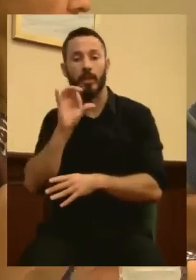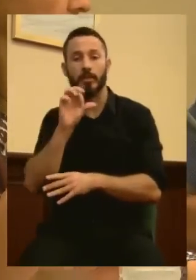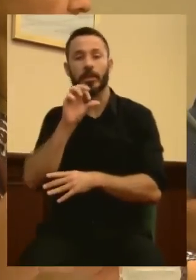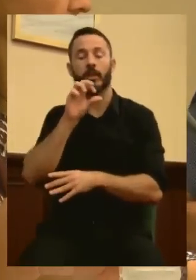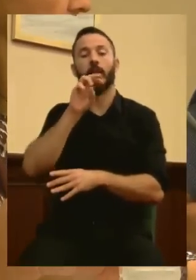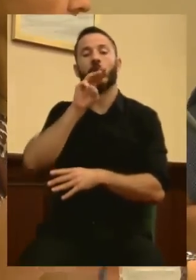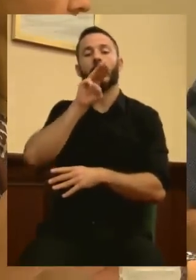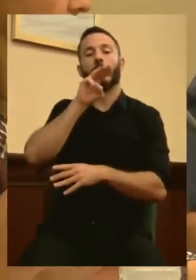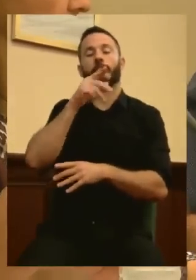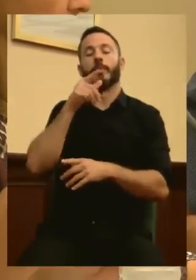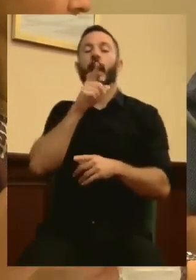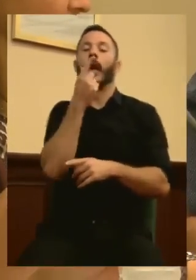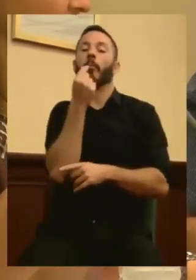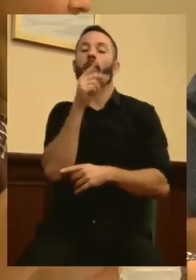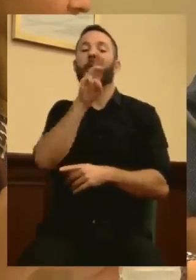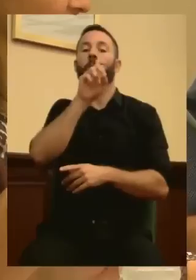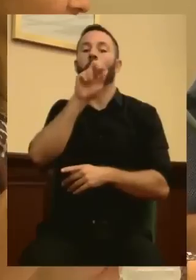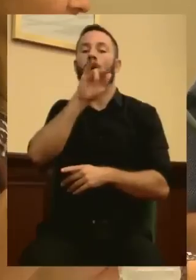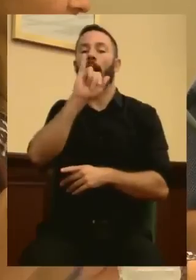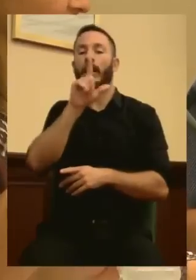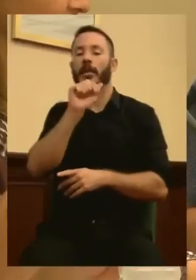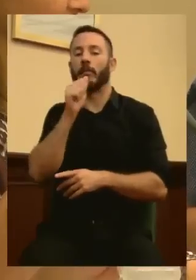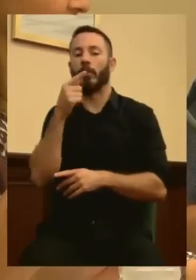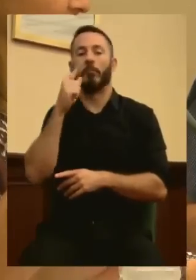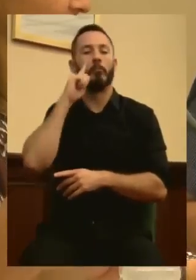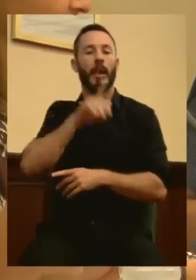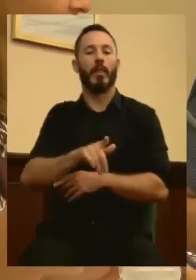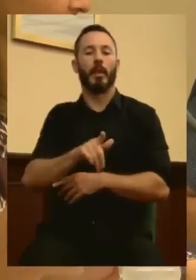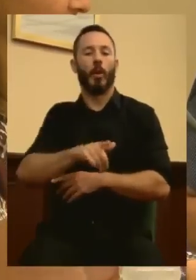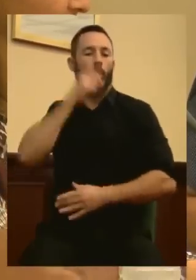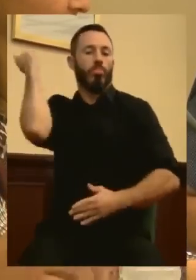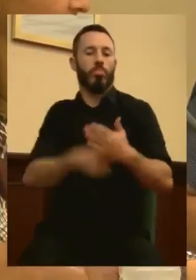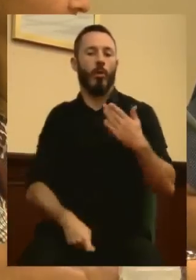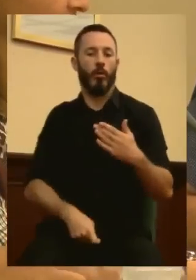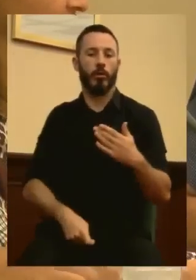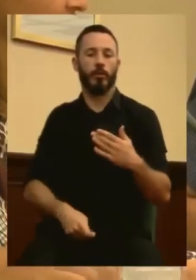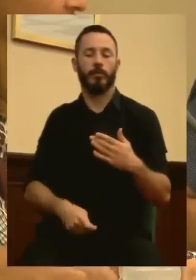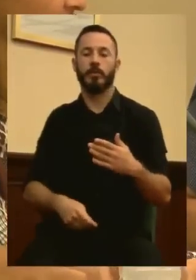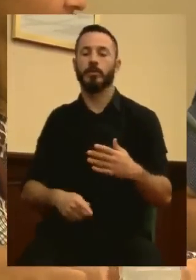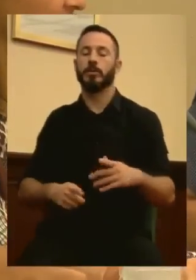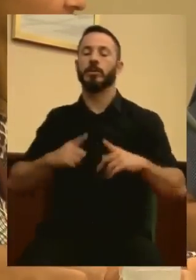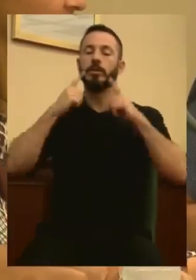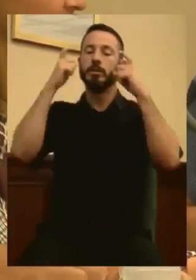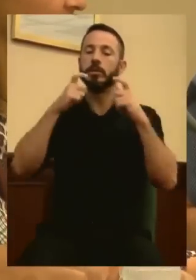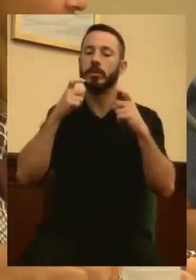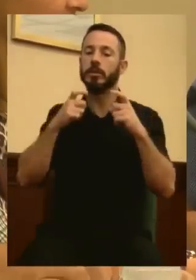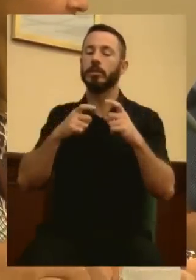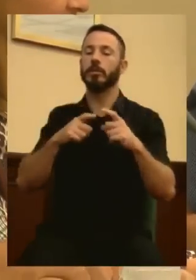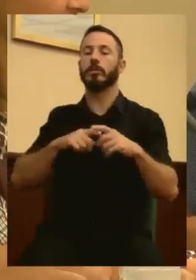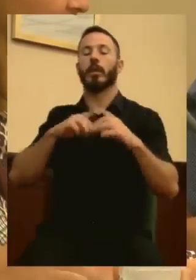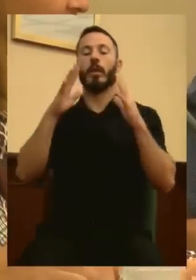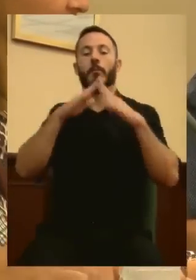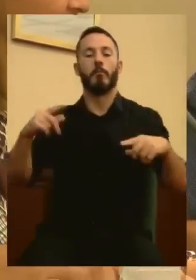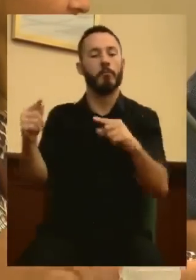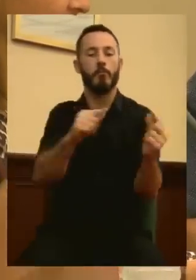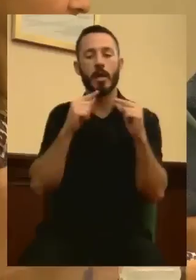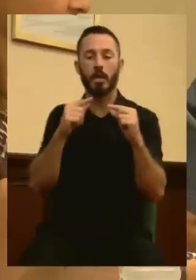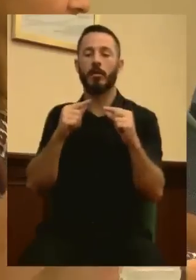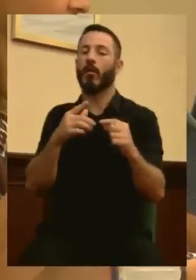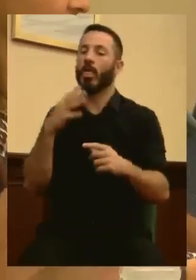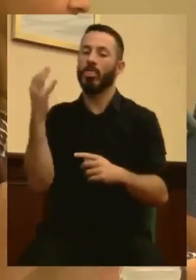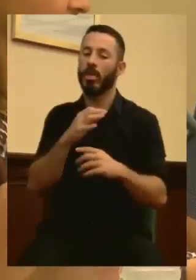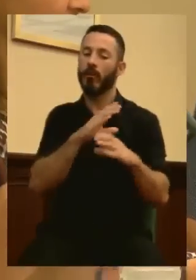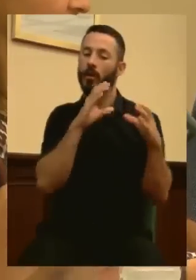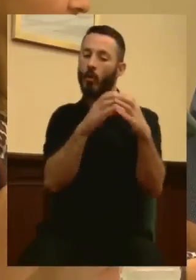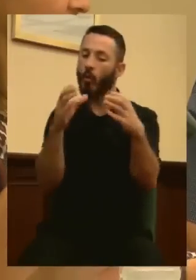parece torquemada, insiste pleno tras pleno en castigar, multar y perseguir como